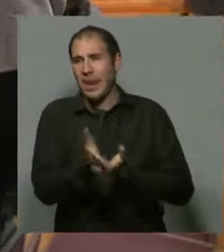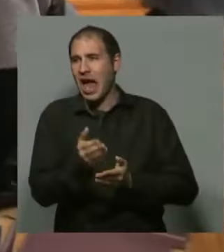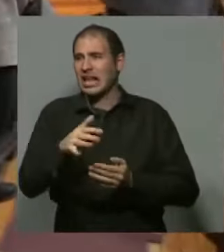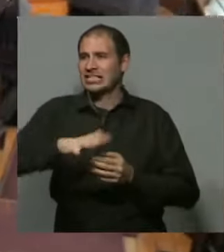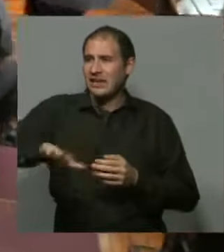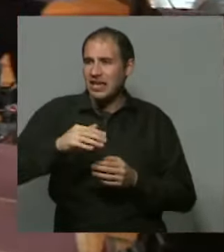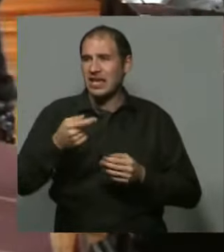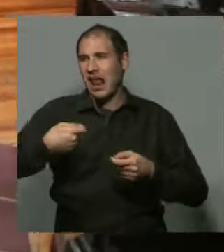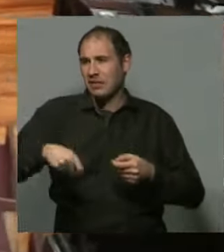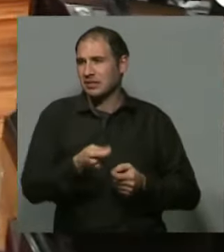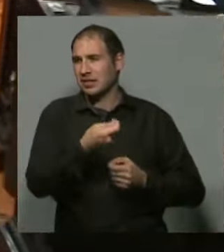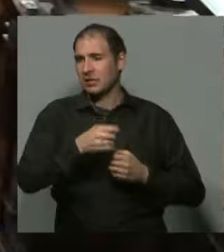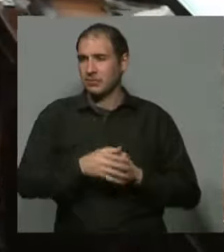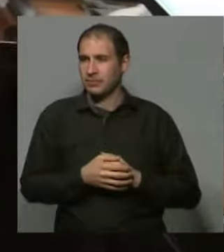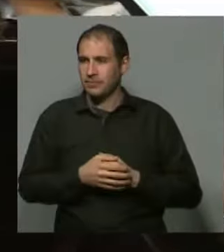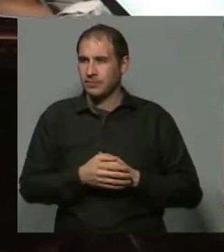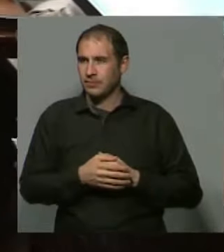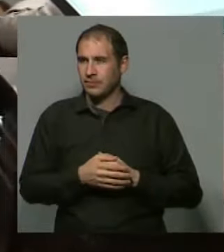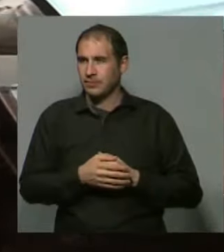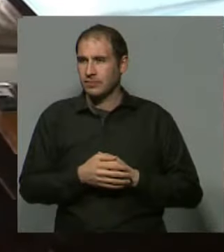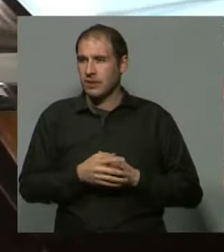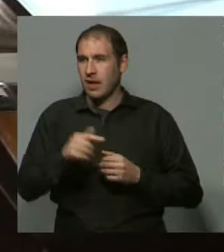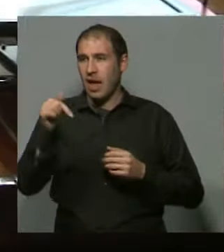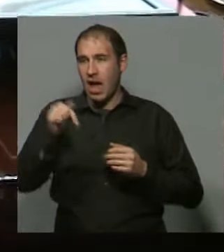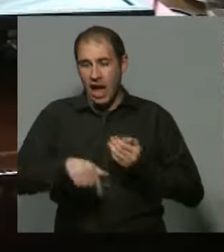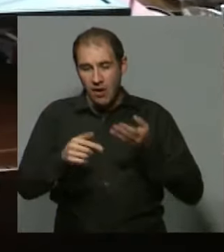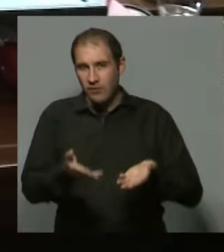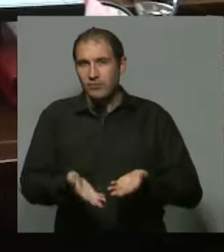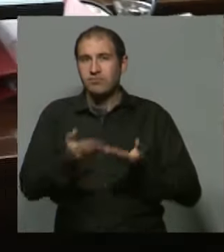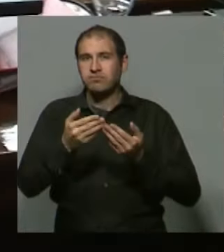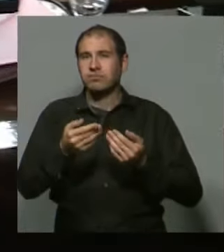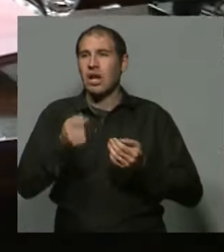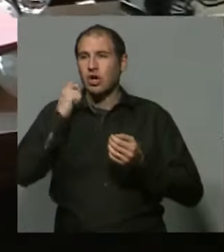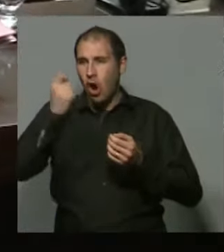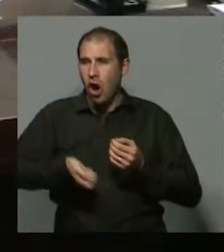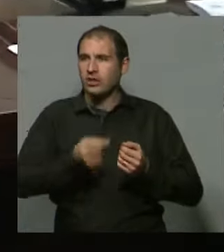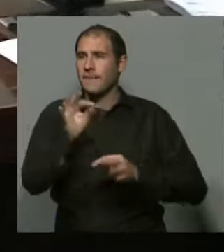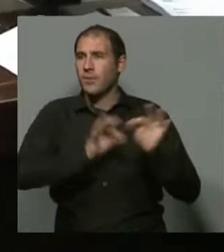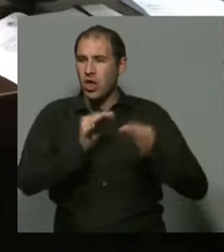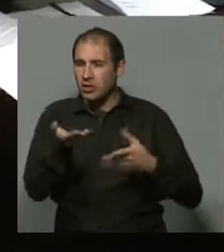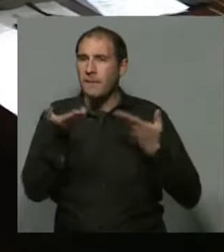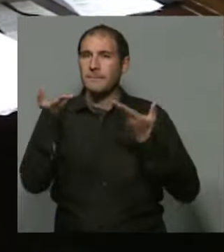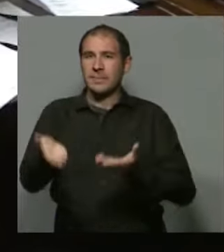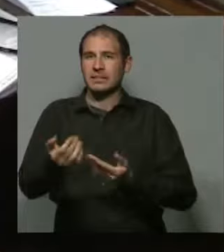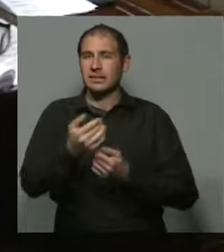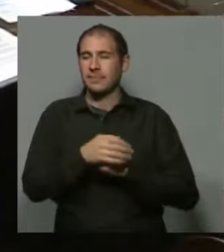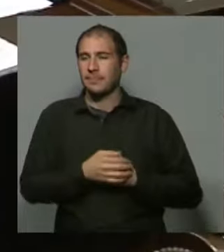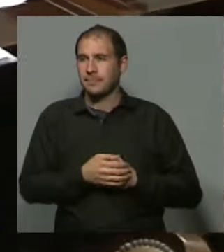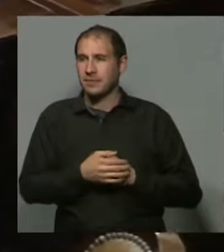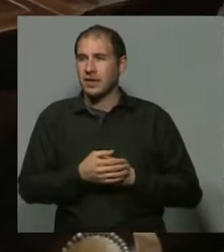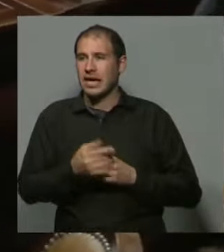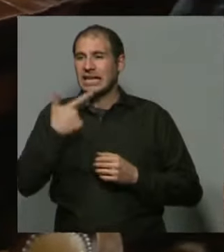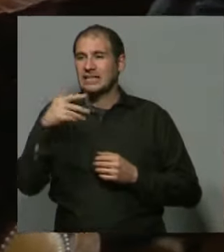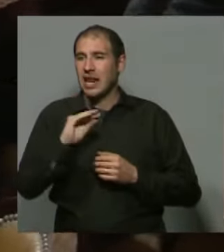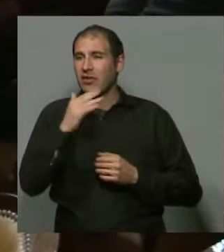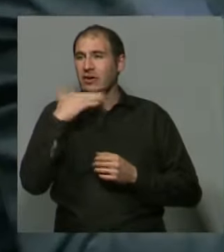lo civil, en lo administrativo. De esta manera, desde abajo se ha llegado a la Corte este proyecto presentado por el